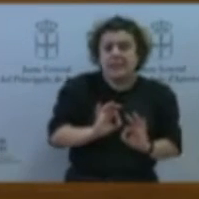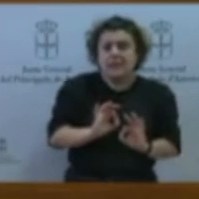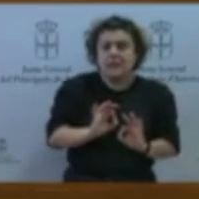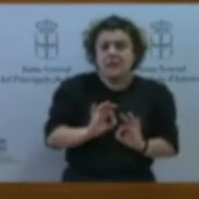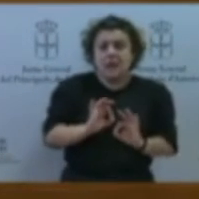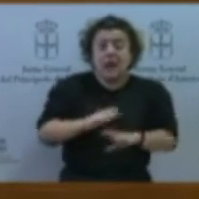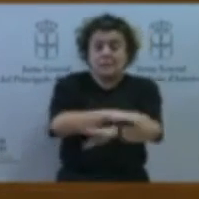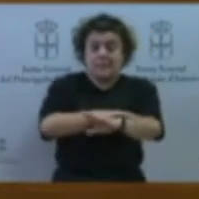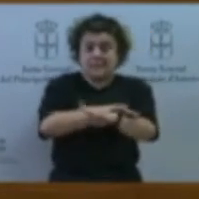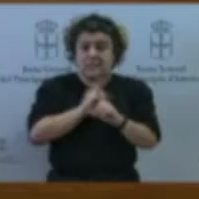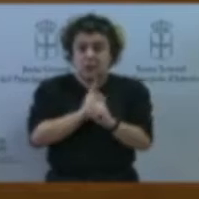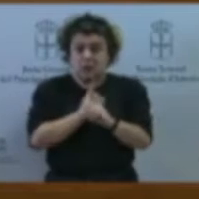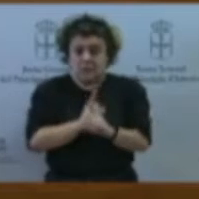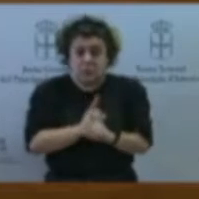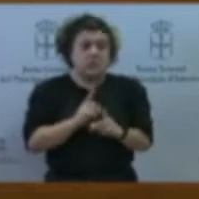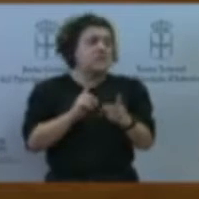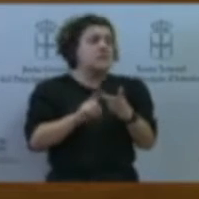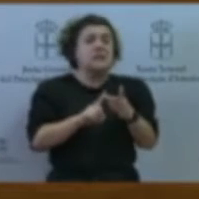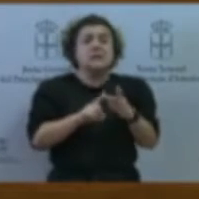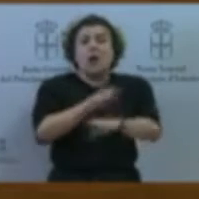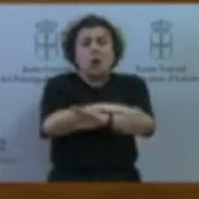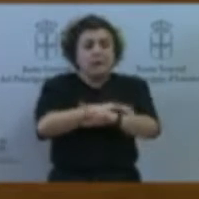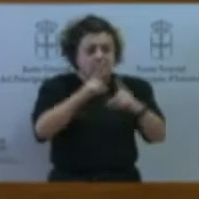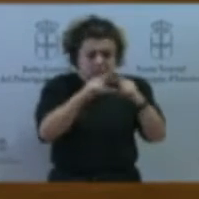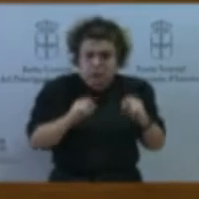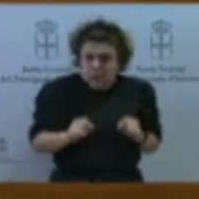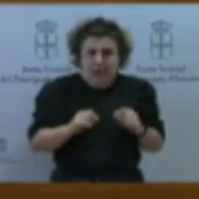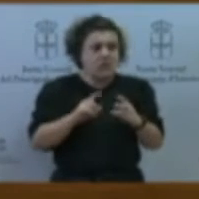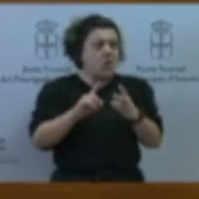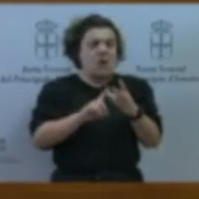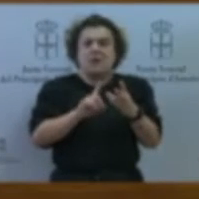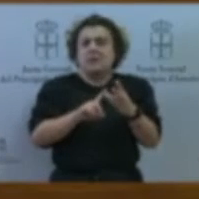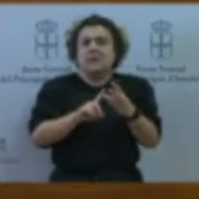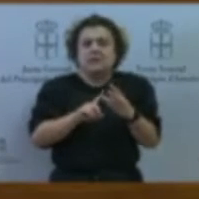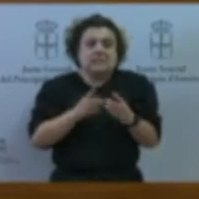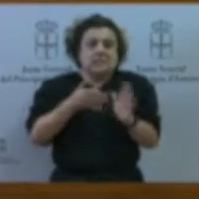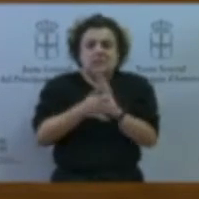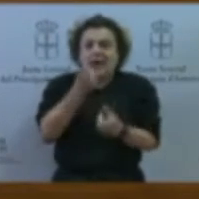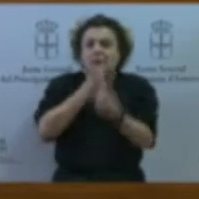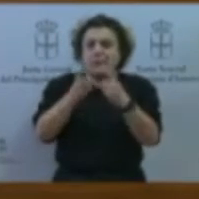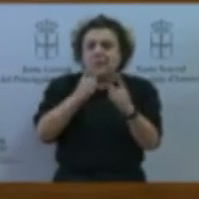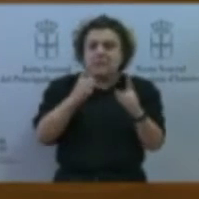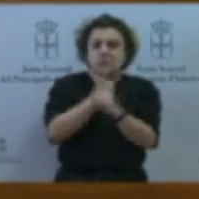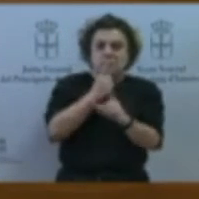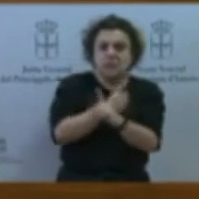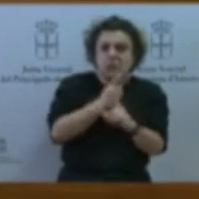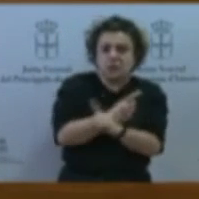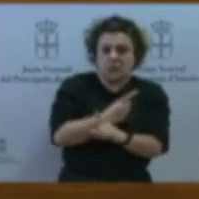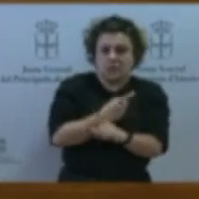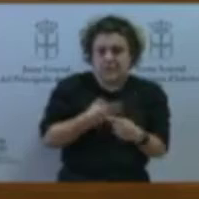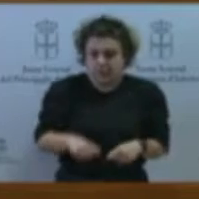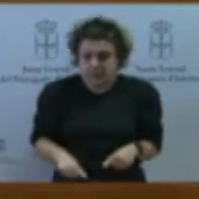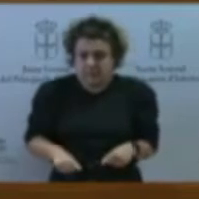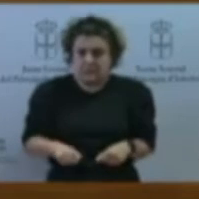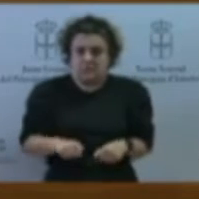Asturiano con esa rapidez, y se han dado informaciones contradictorias. Y, por lo tanto, cosas que no se habrían permitido si